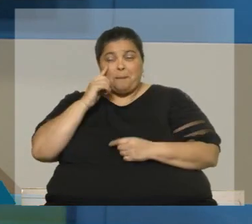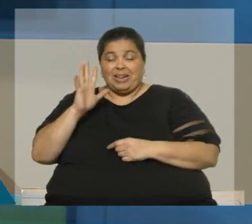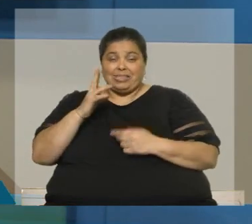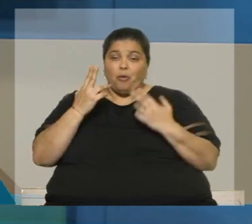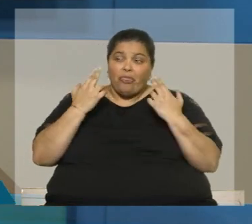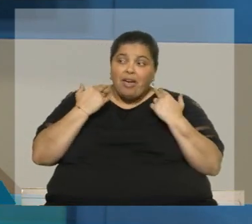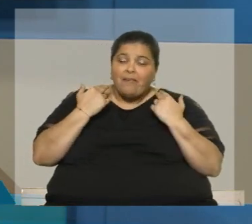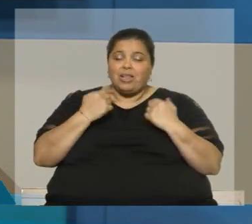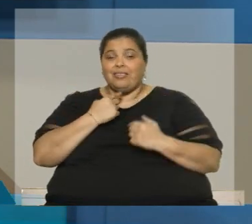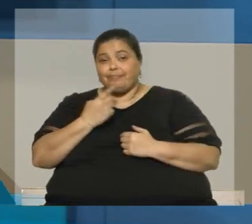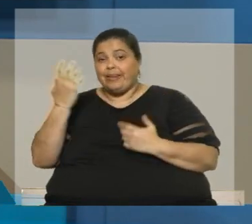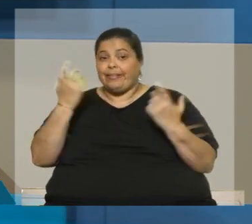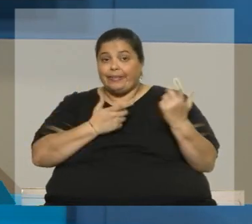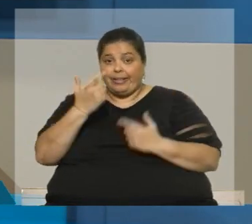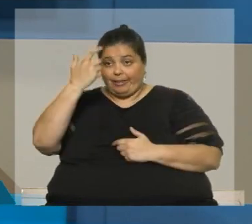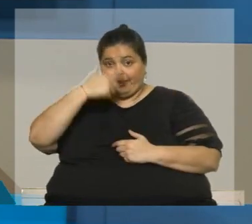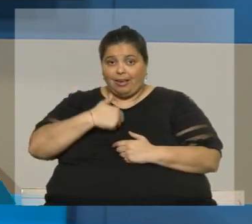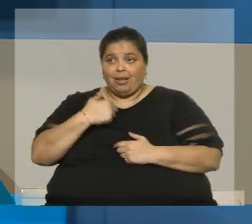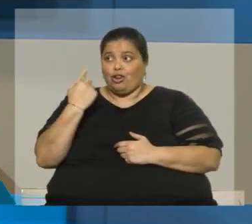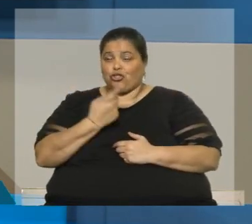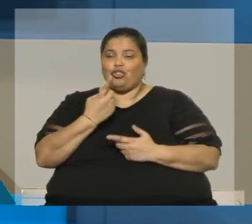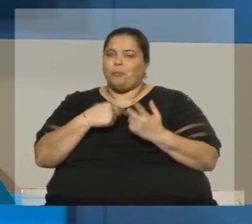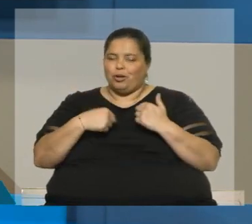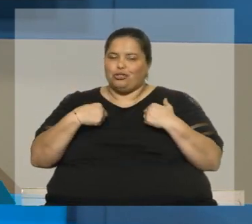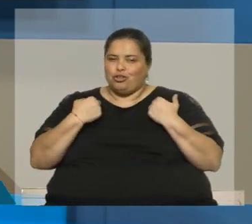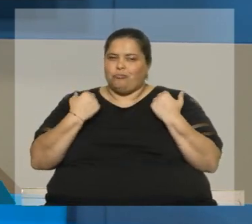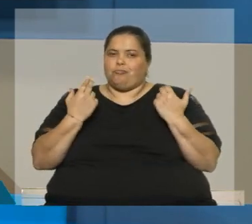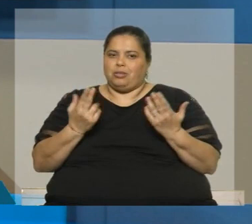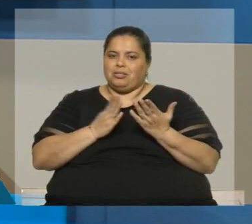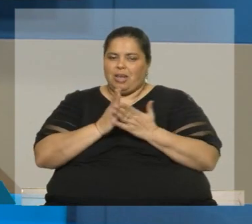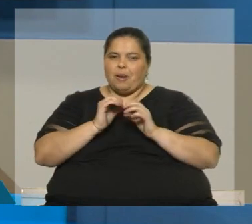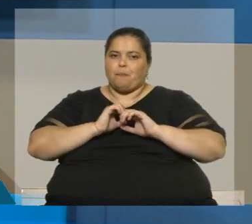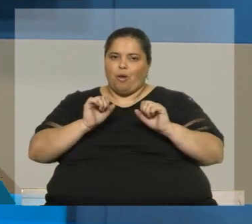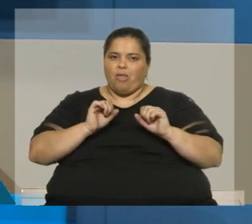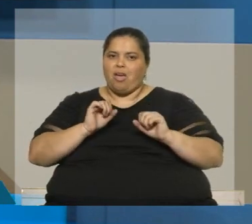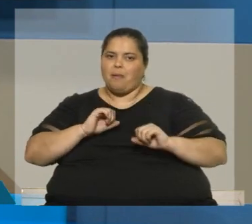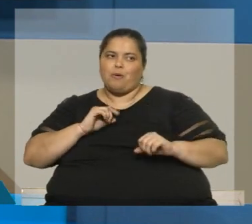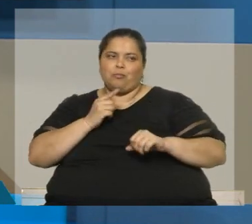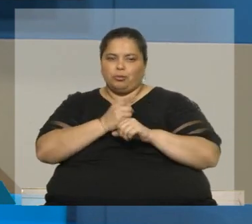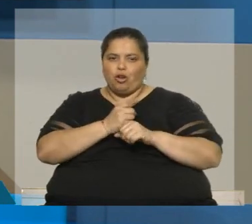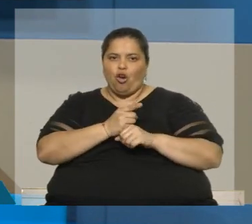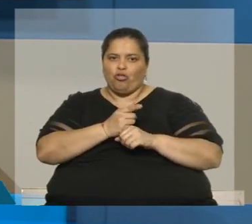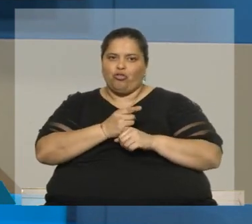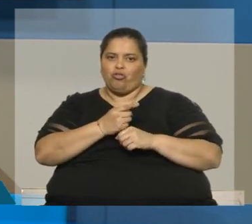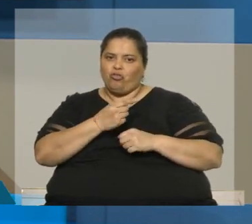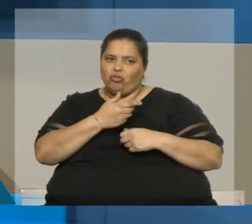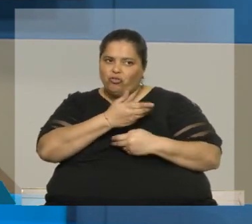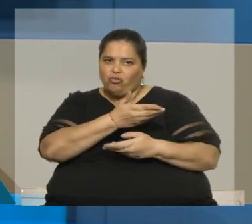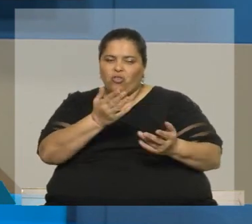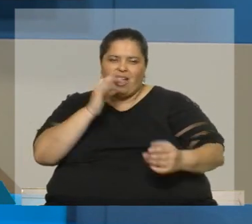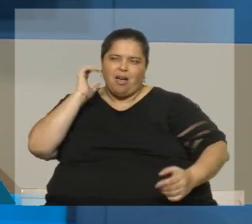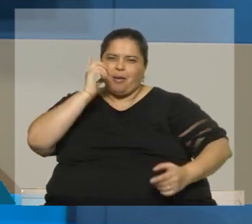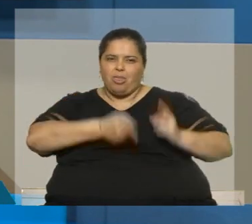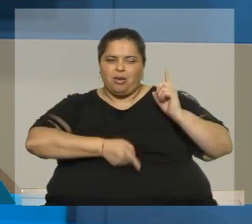resilientes y en el momento de la verdad somos capaces y lo hemos demostrado, siempre somos capaces de derrotar a los autócratas